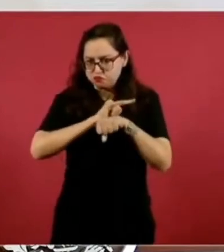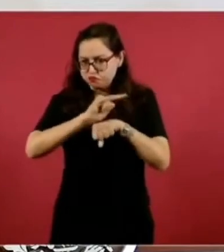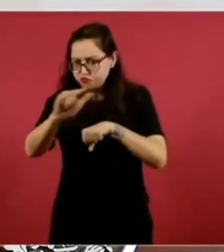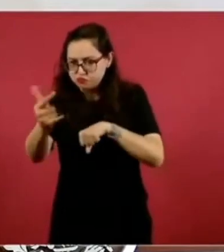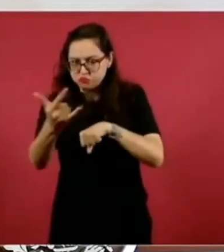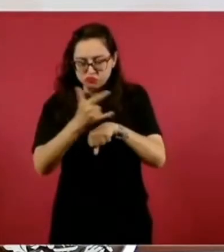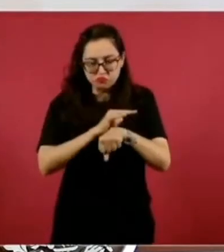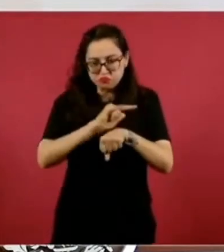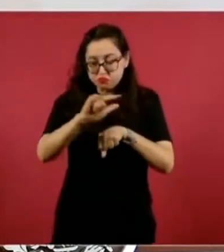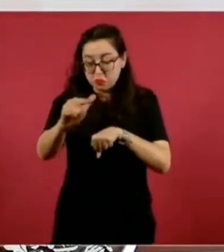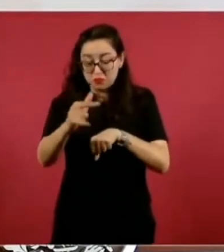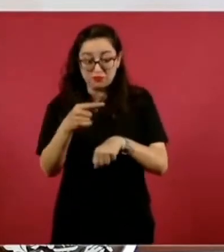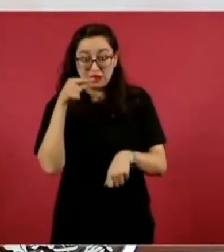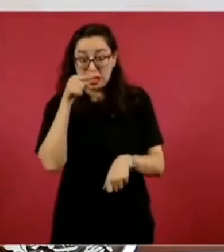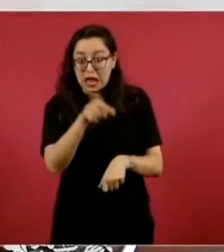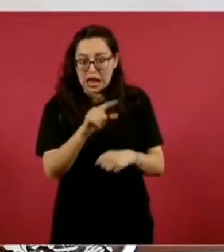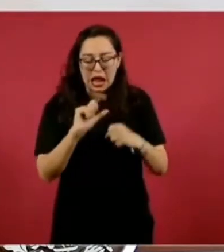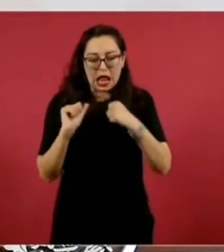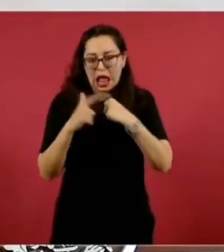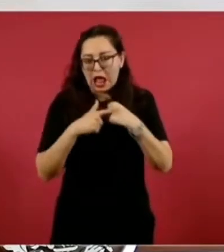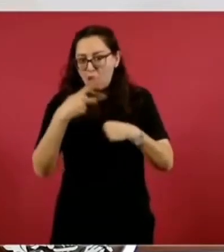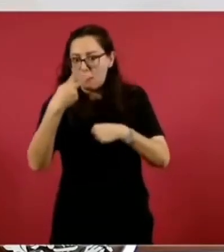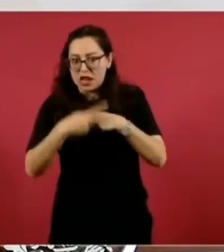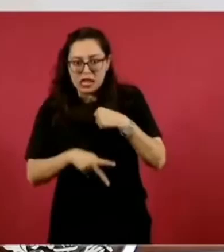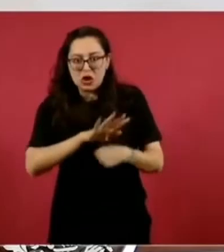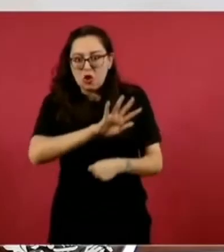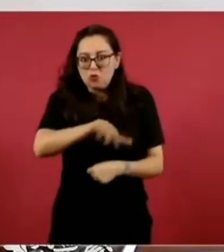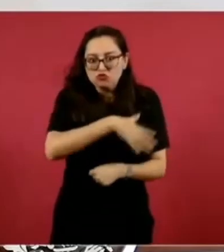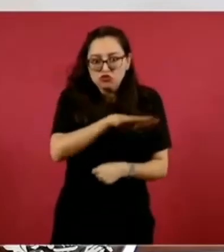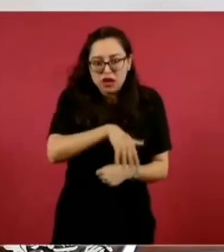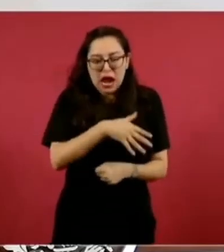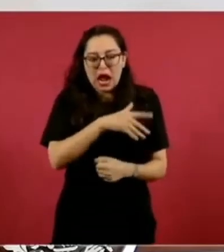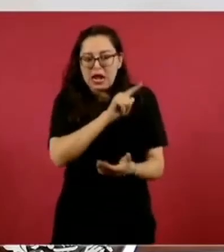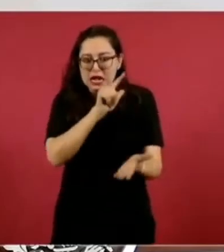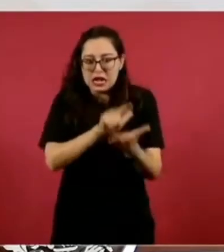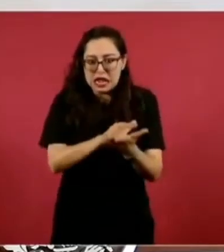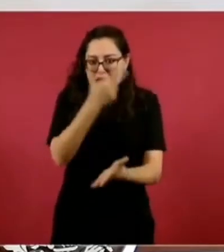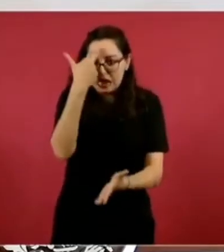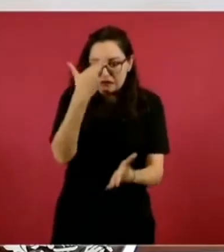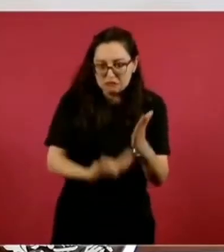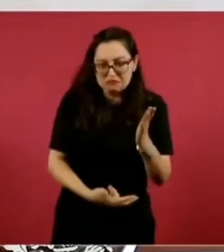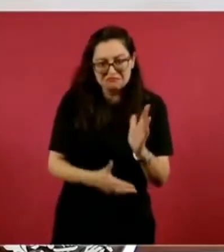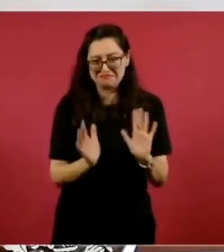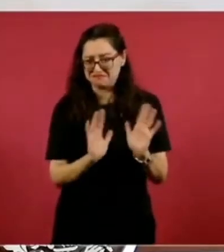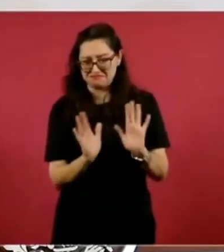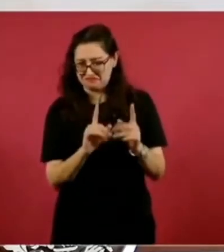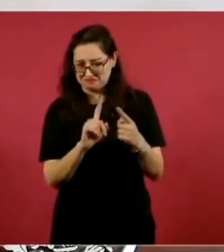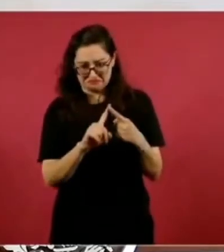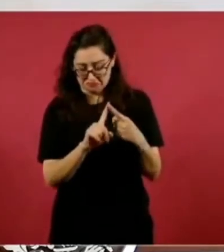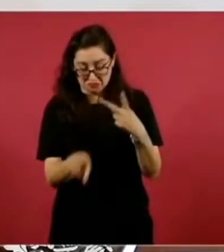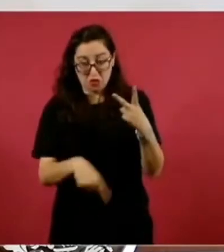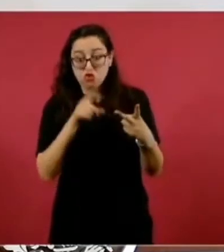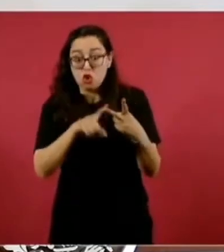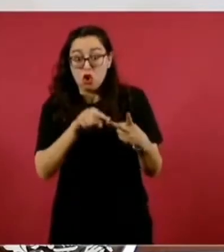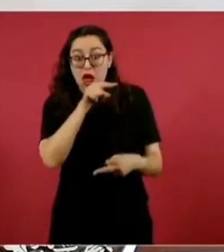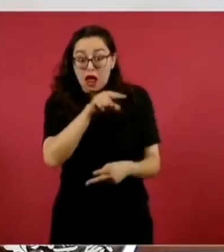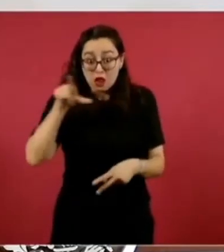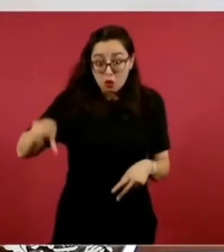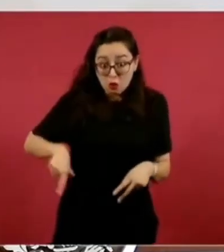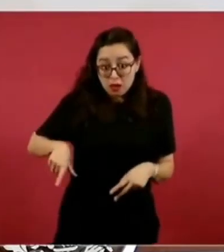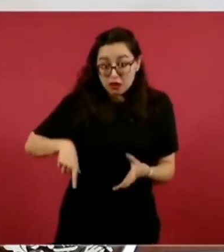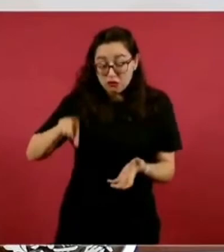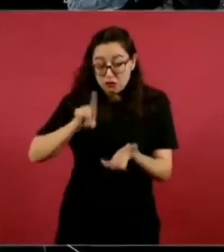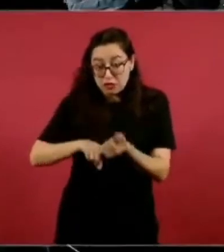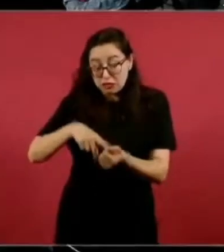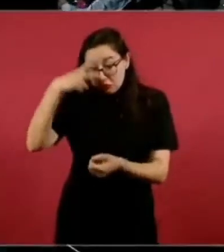autoridad de Estados Unidos. No es un servidor público ni está registrado en México como tal.